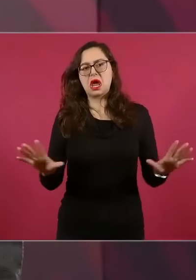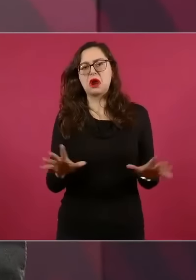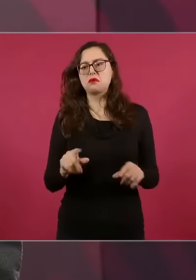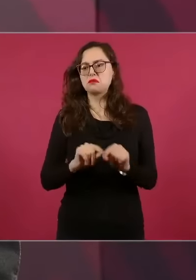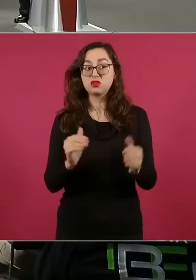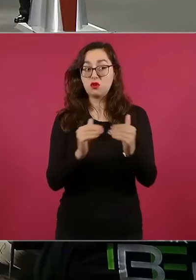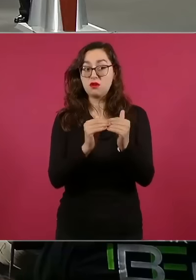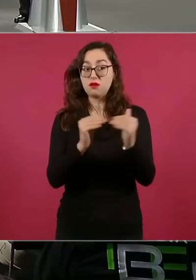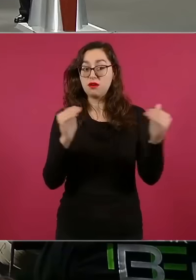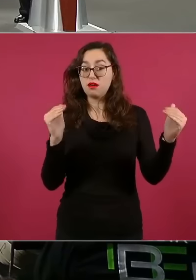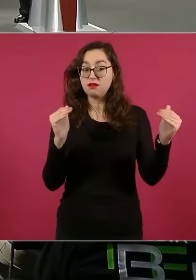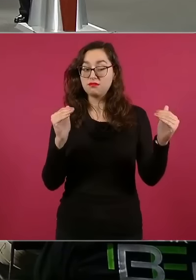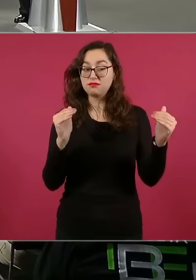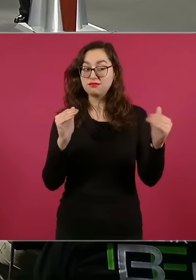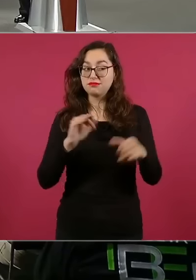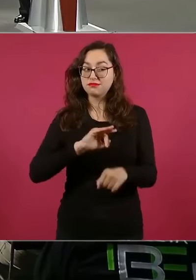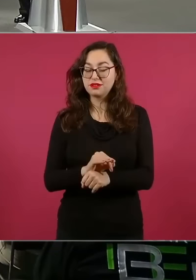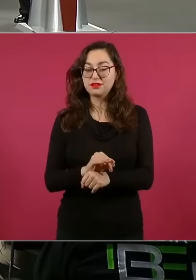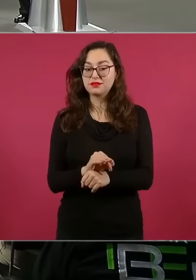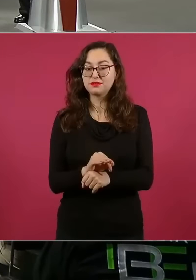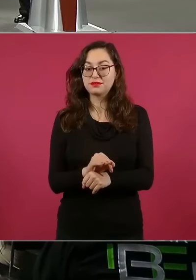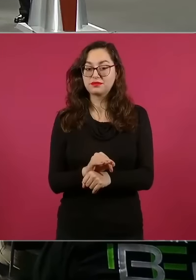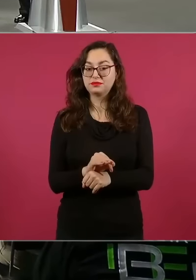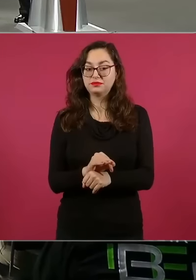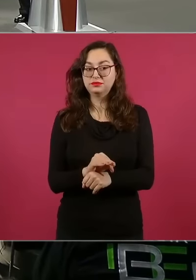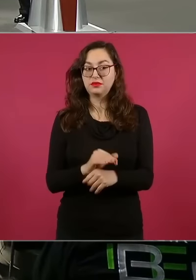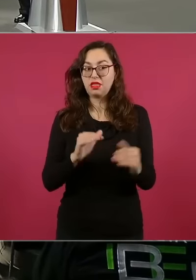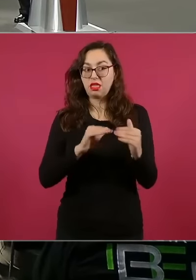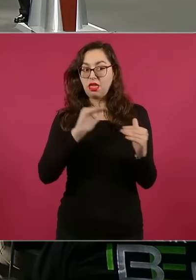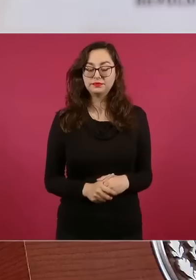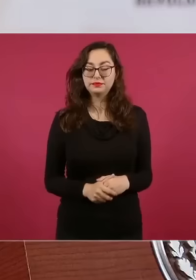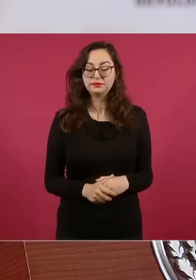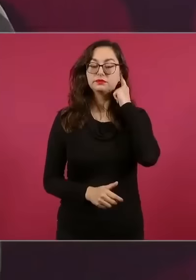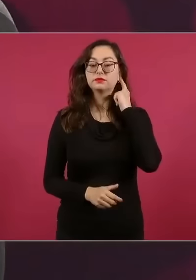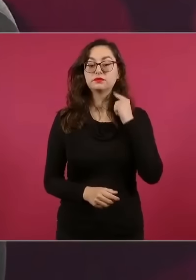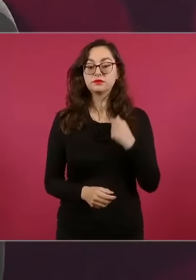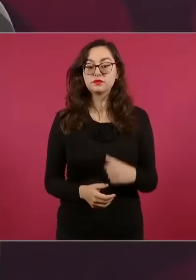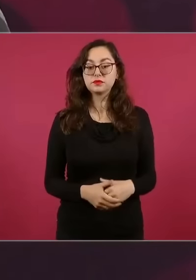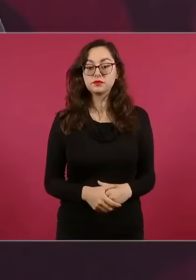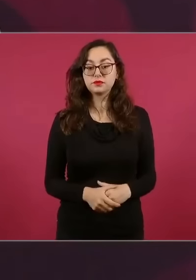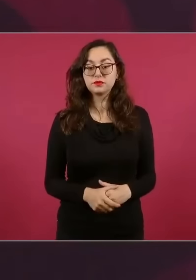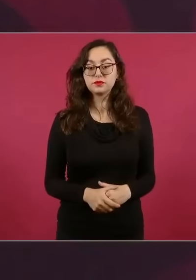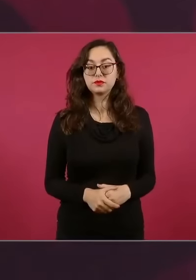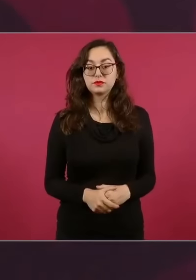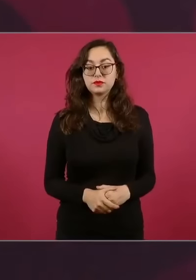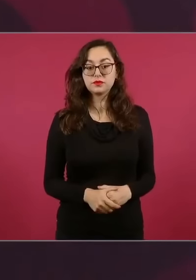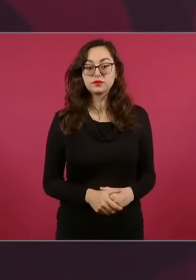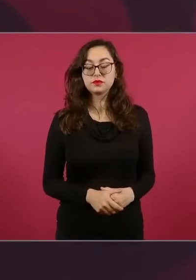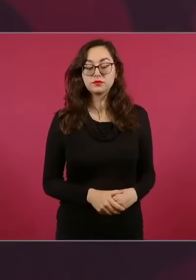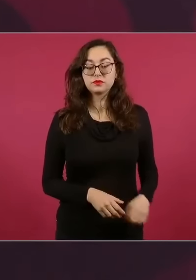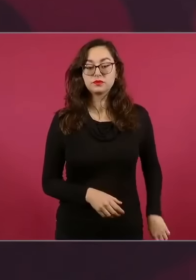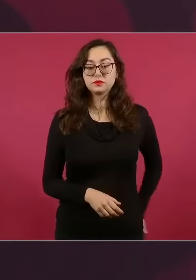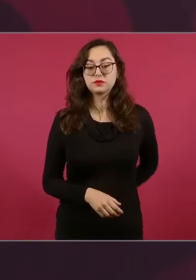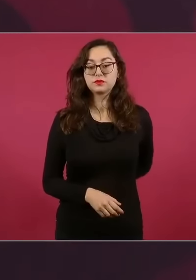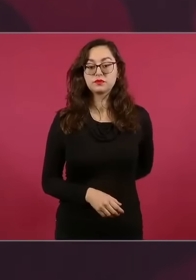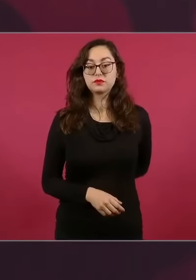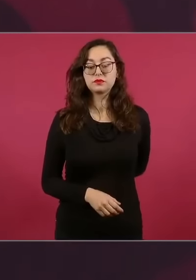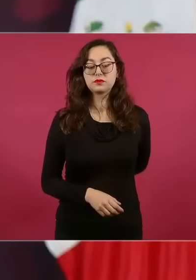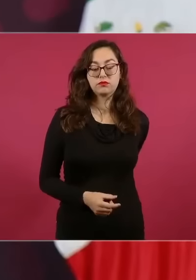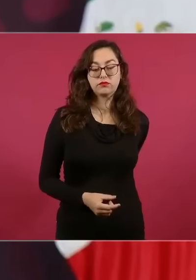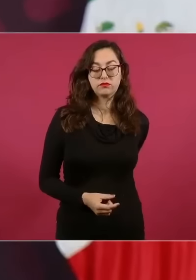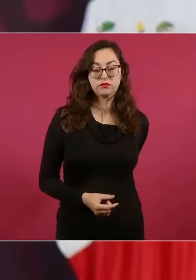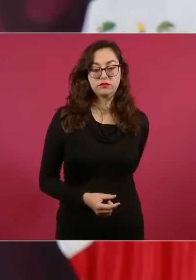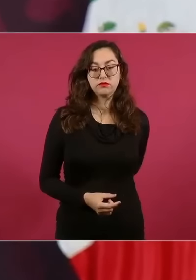nuestra soberanía y no someternos frente a ninguna potencia